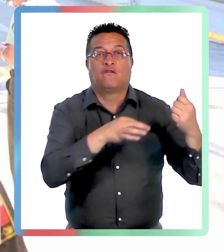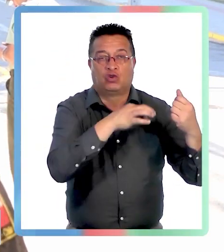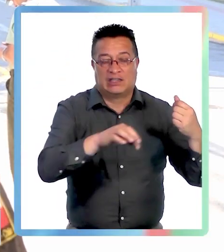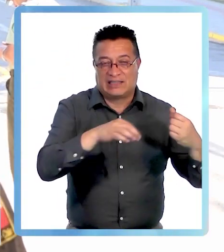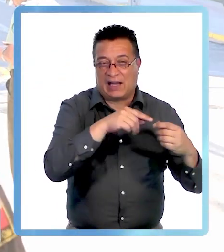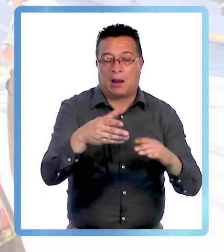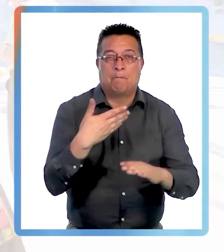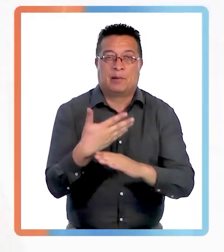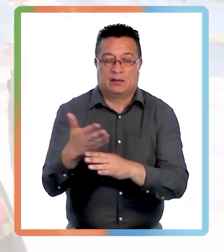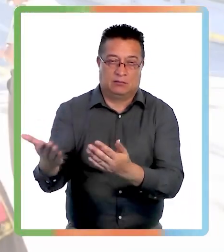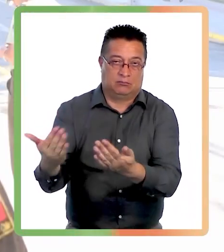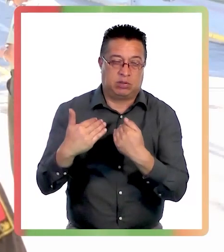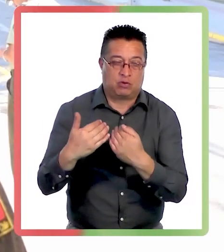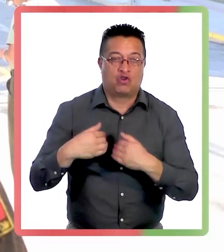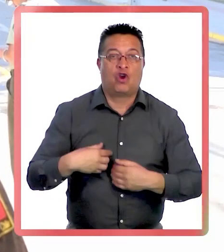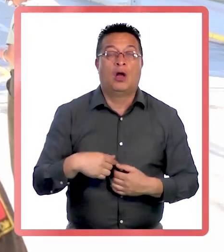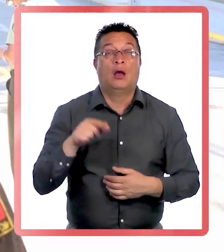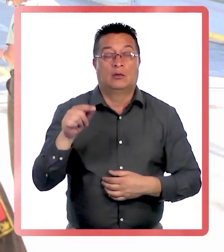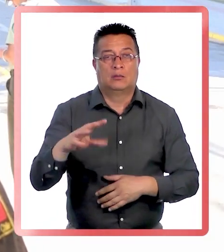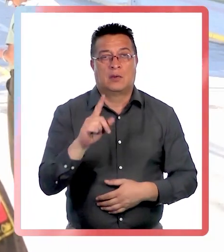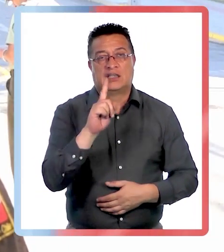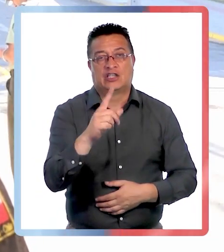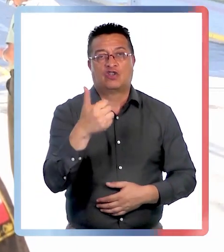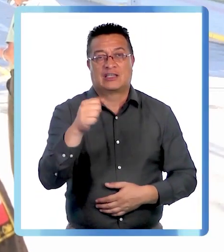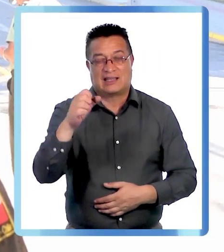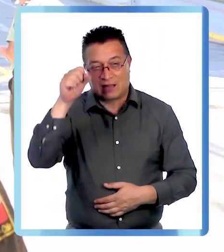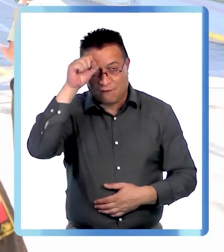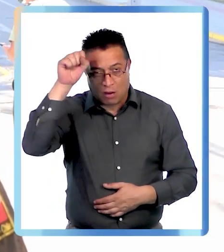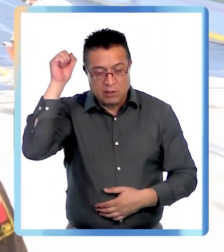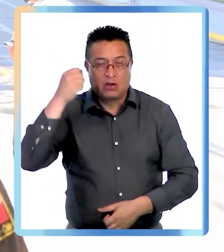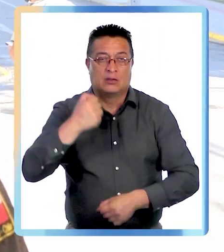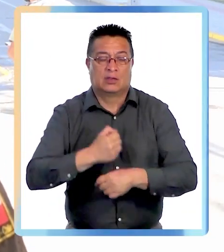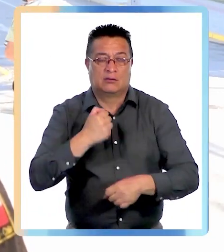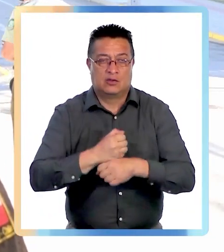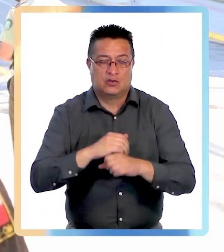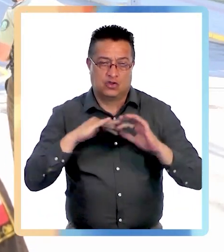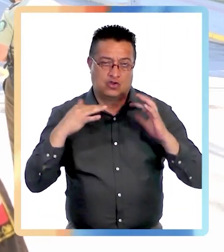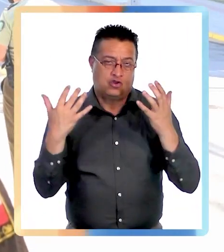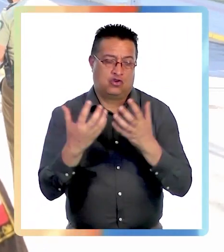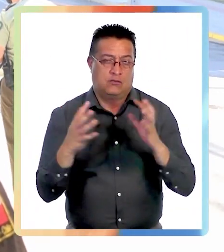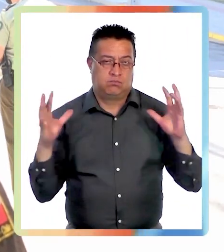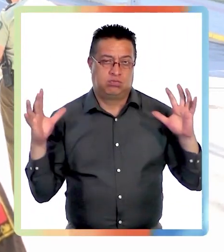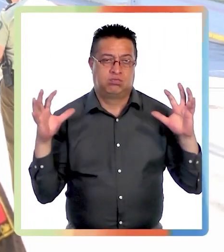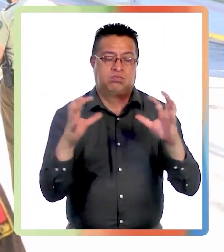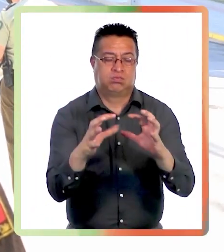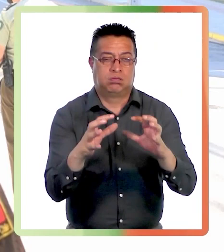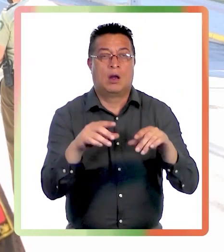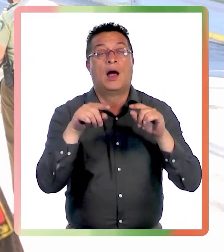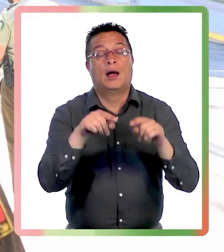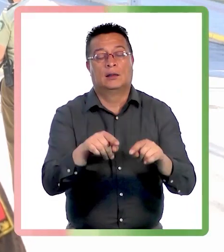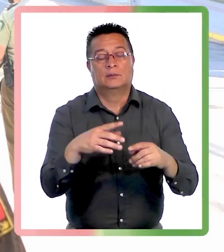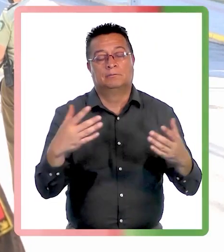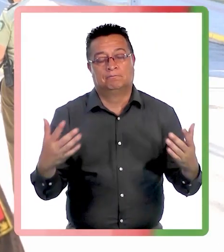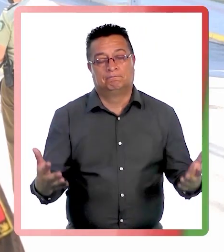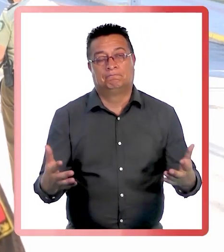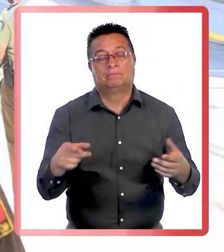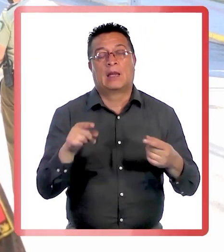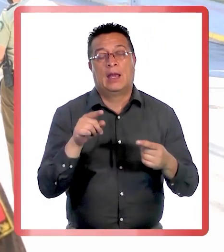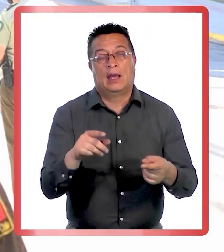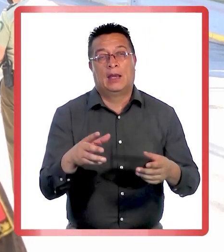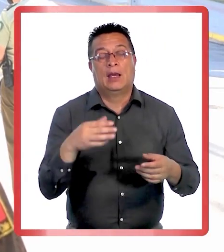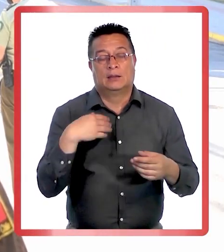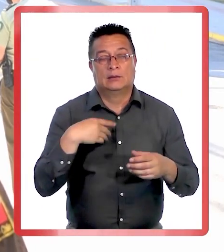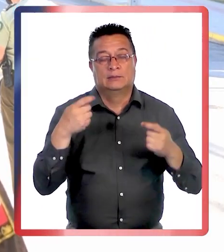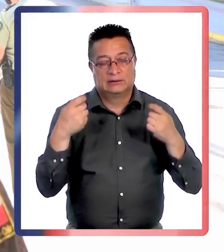Frutillar. Trabajamos aproximadamente 160 bomberos en total entre todas las instituciones. Y bueno,